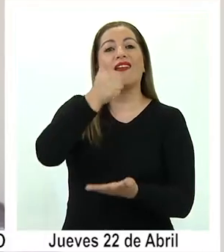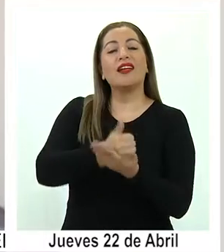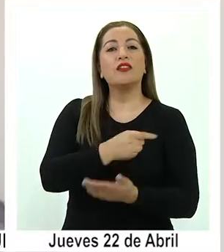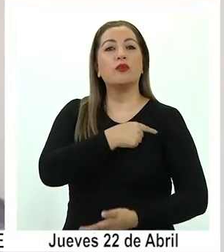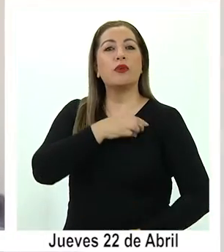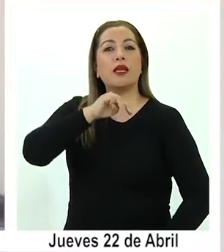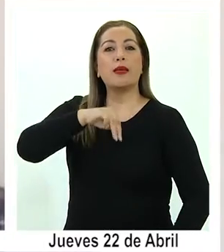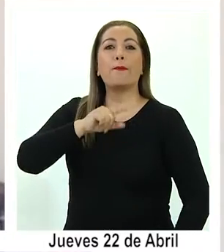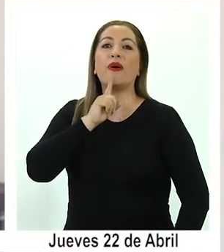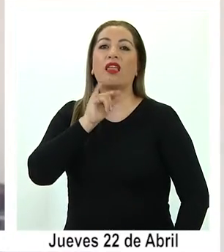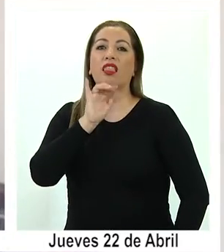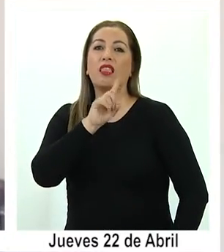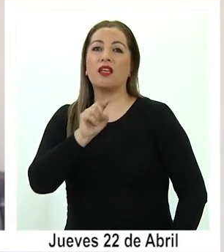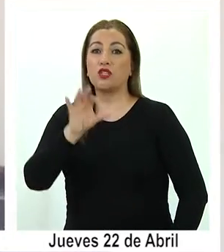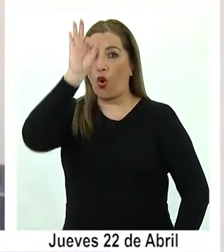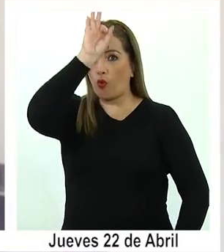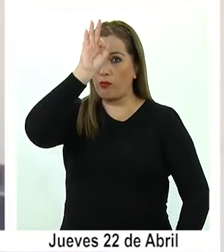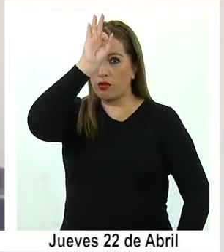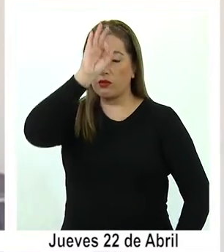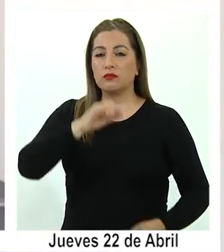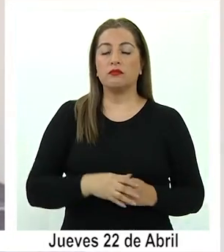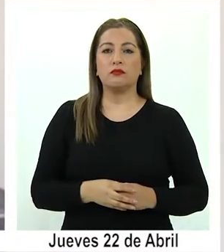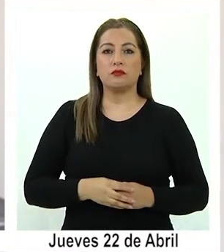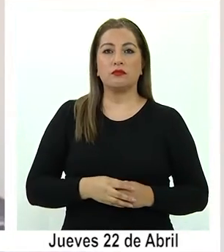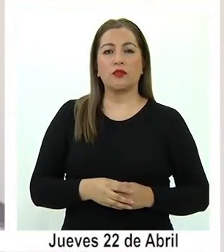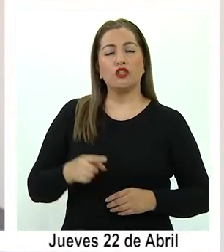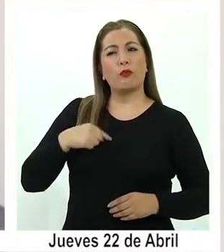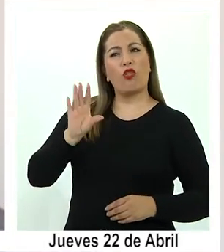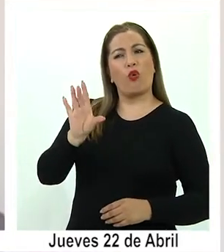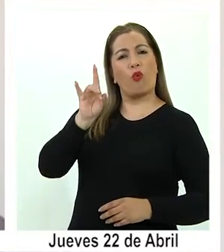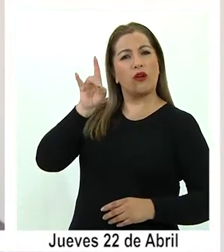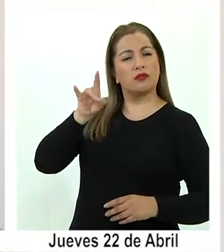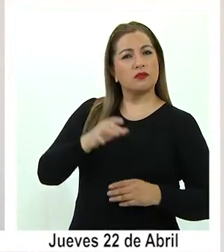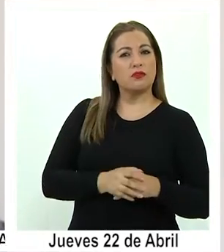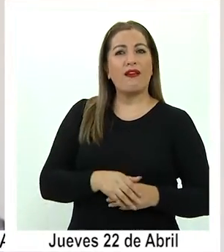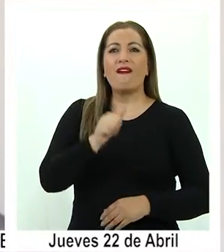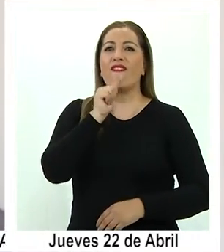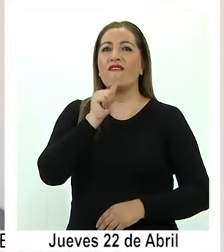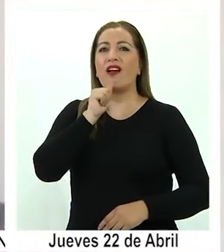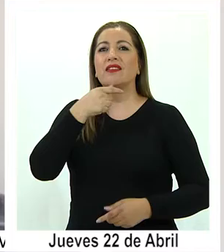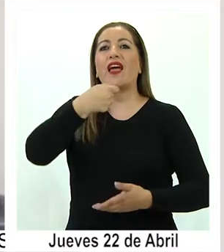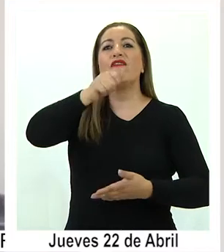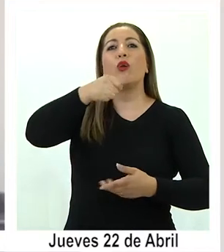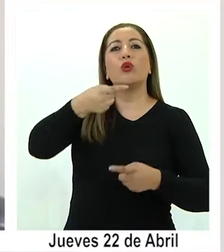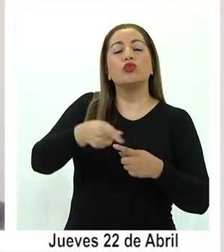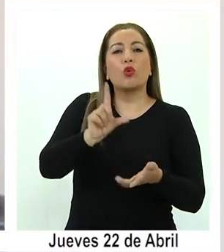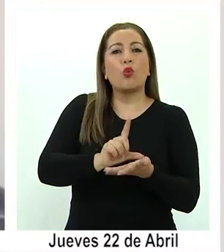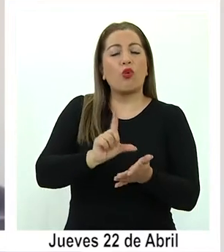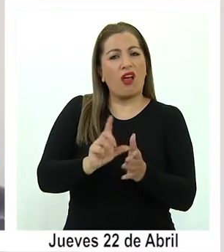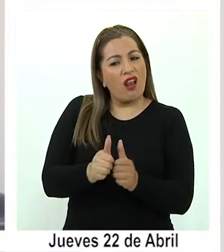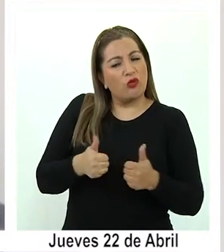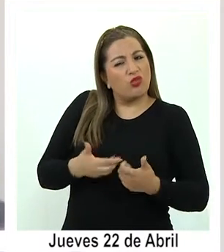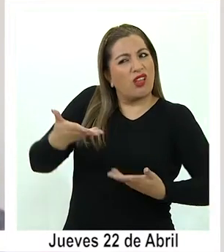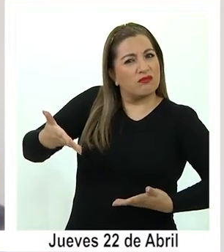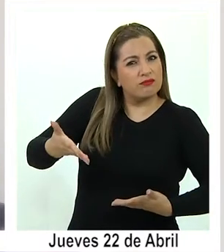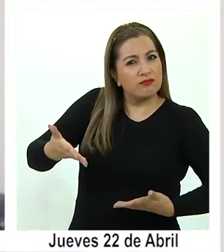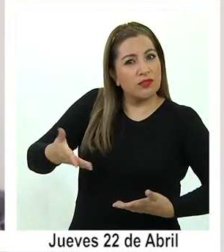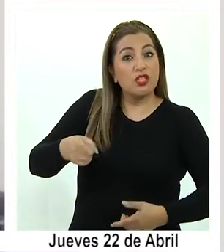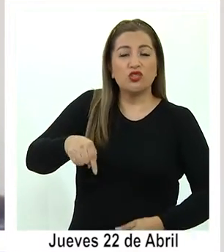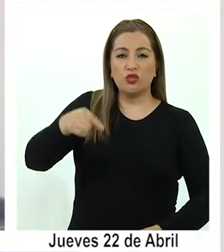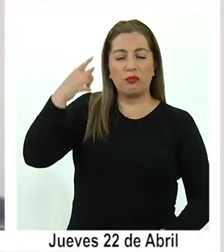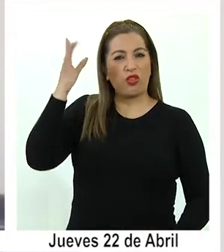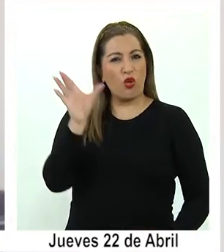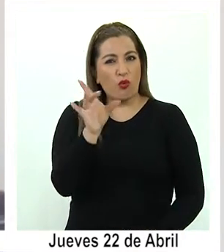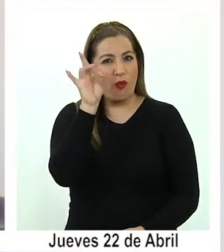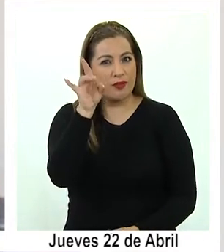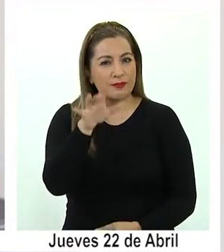Ramírez, compartió su visión respecto al tema. El segundo, ya poderosamente la atención, es que no se haya evaluado otro espacio por parte de la autoridad. Y